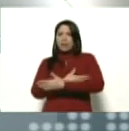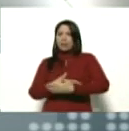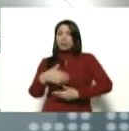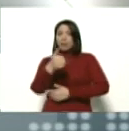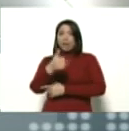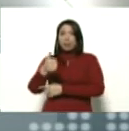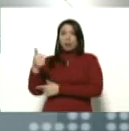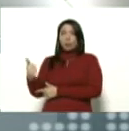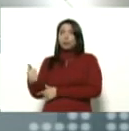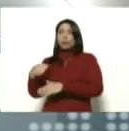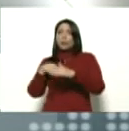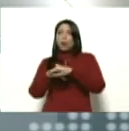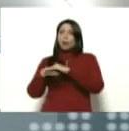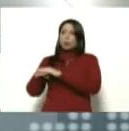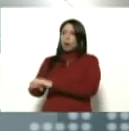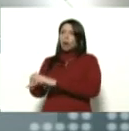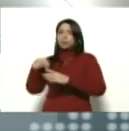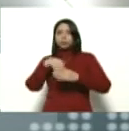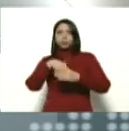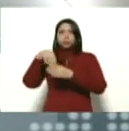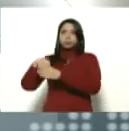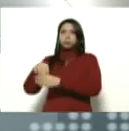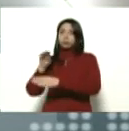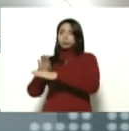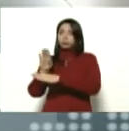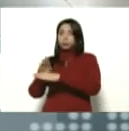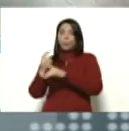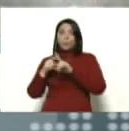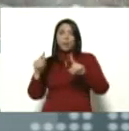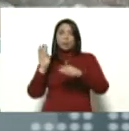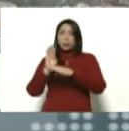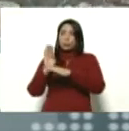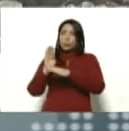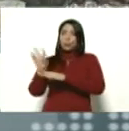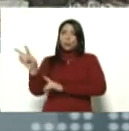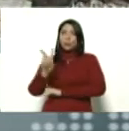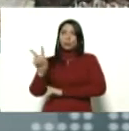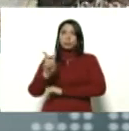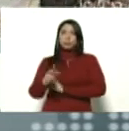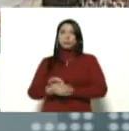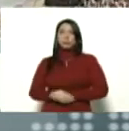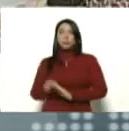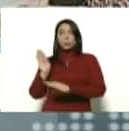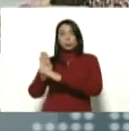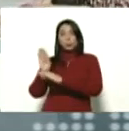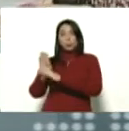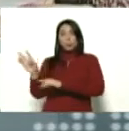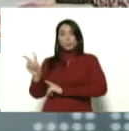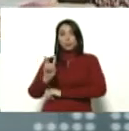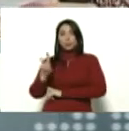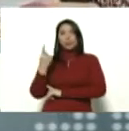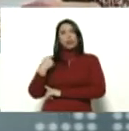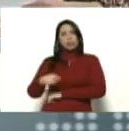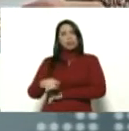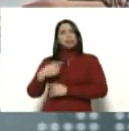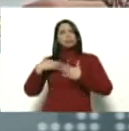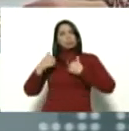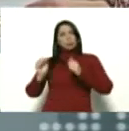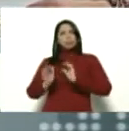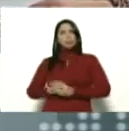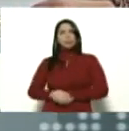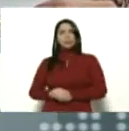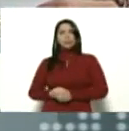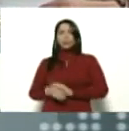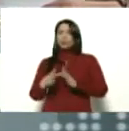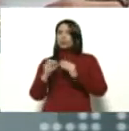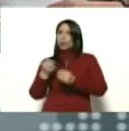guardando su cuarentena, cuidándolos para cuidar a Venezuela, cuidando a Venezuela. Tengan la seguridad, todos